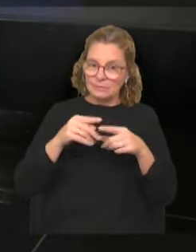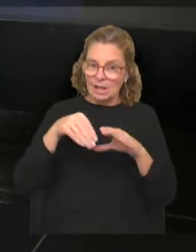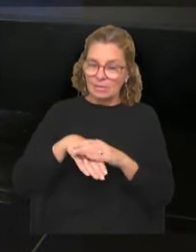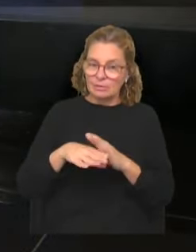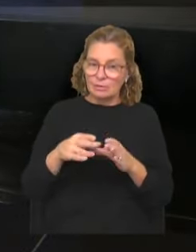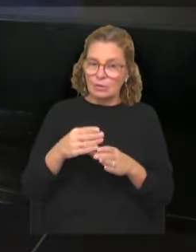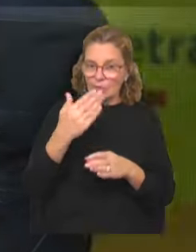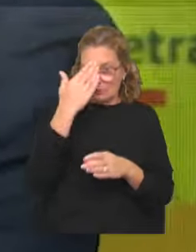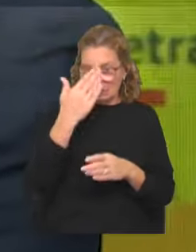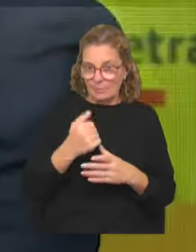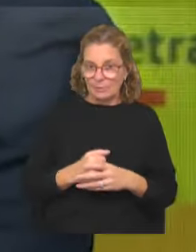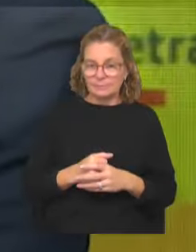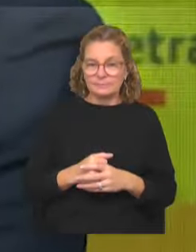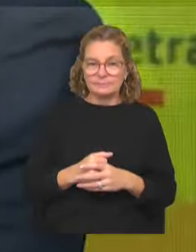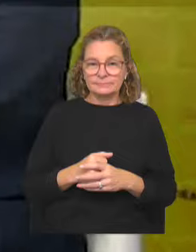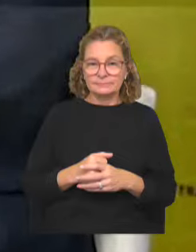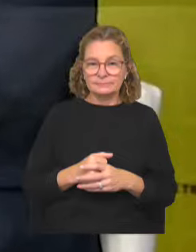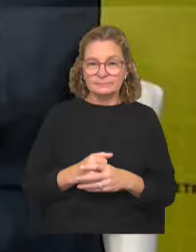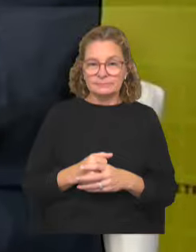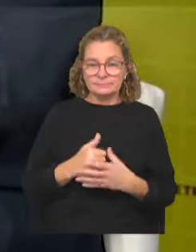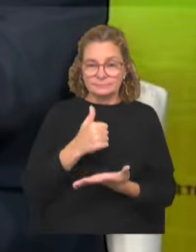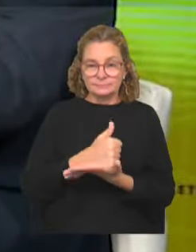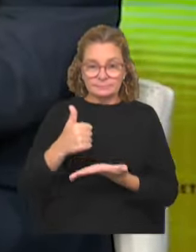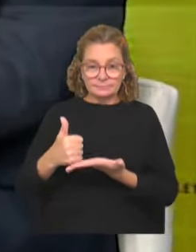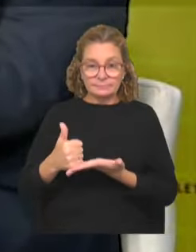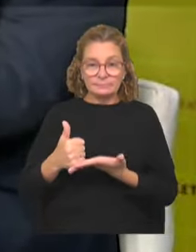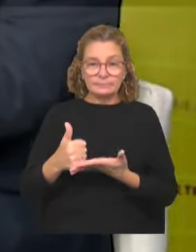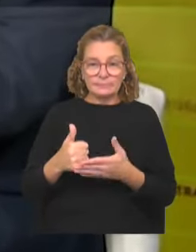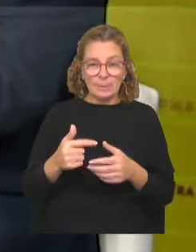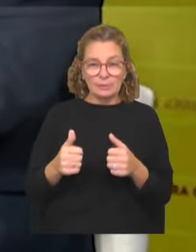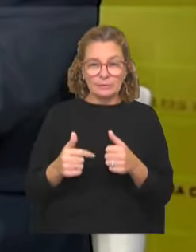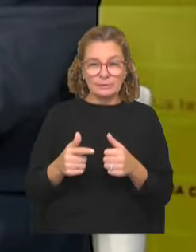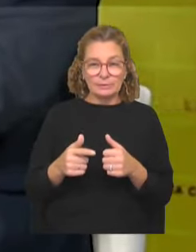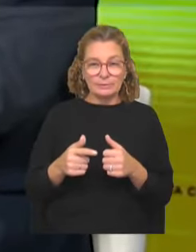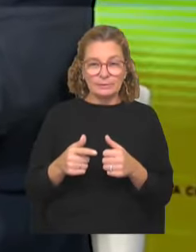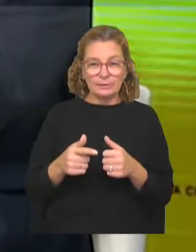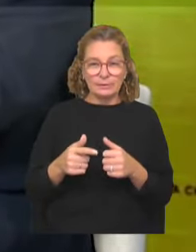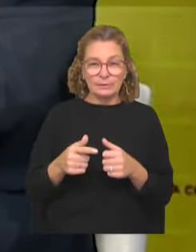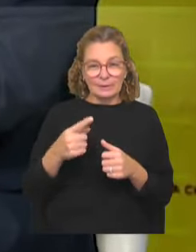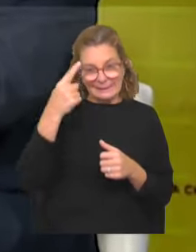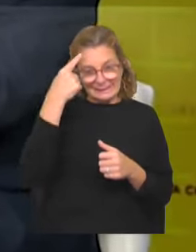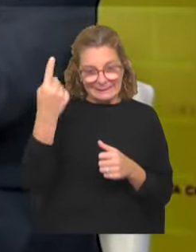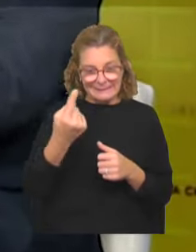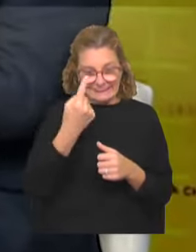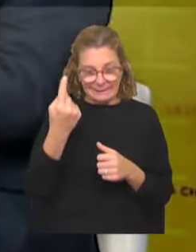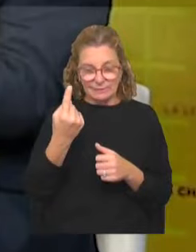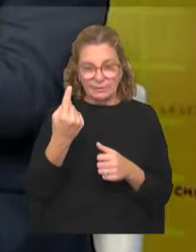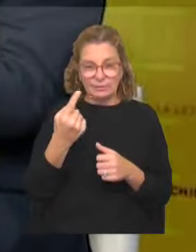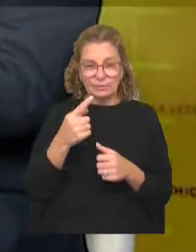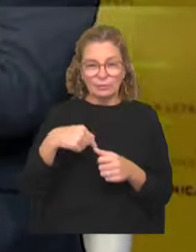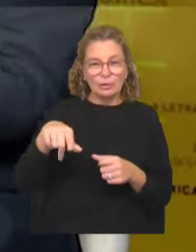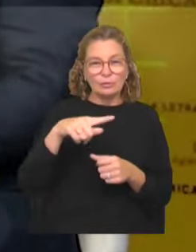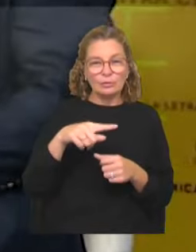de su partido. En cuanto a los posicionamientos a nivel internacional, bueno, nosotros